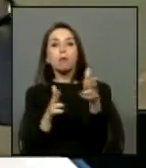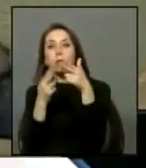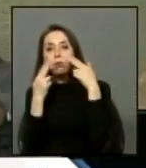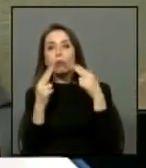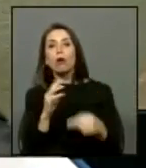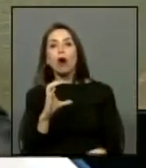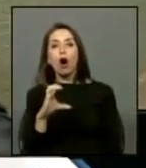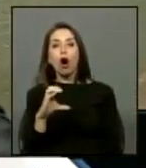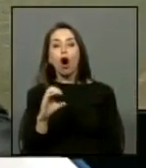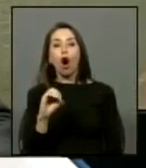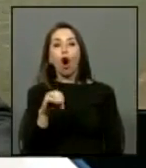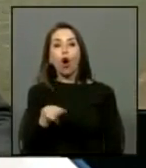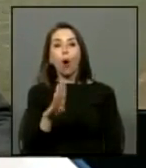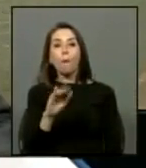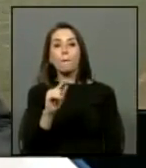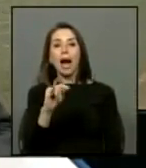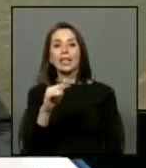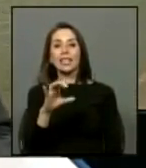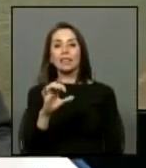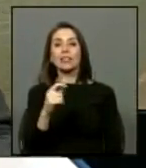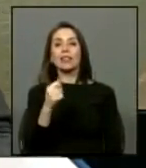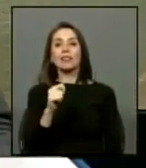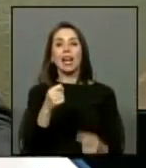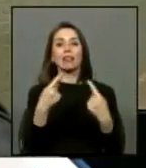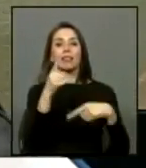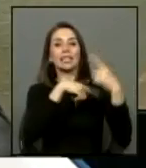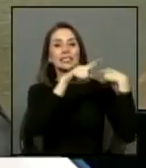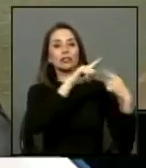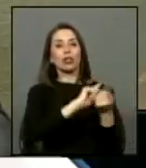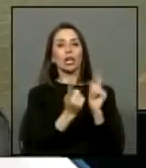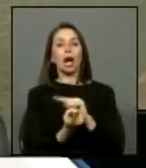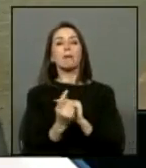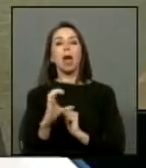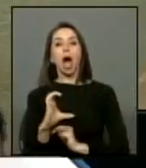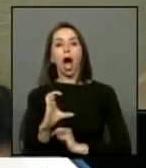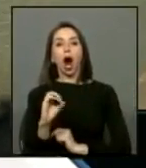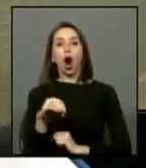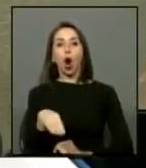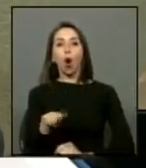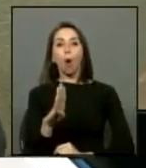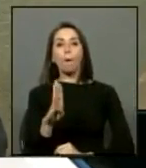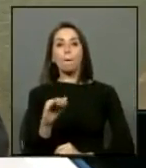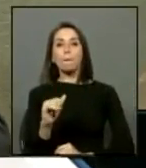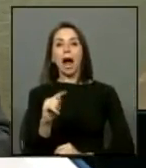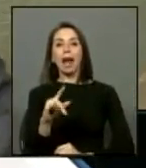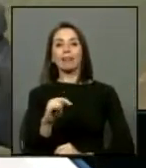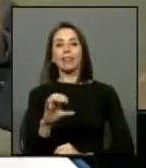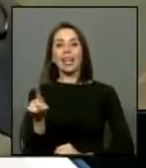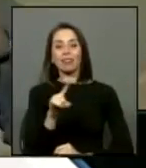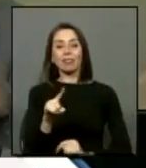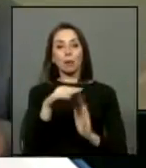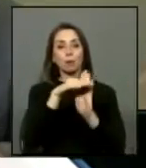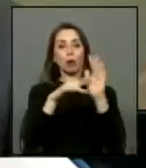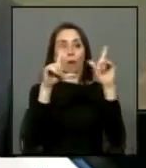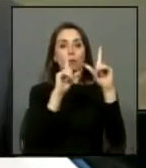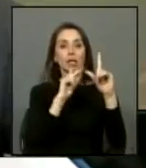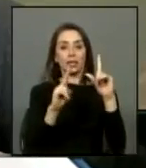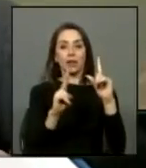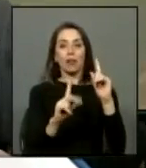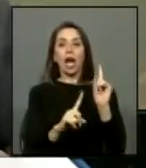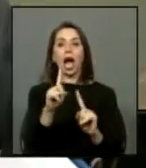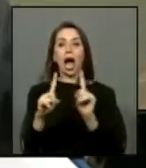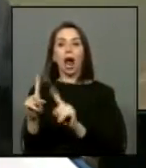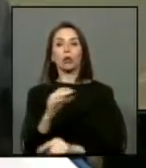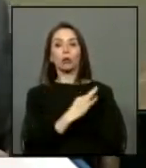increíble como le tratan de torcer la nariz a la historia combatientes en un programa de televisión además lo van a recibir algunos